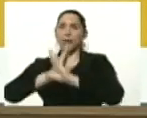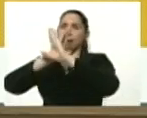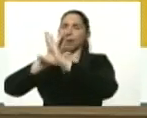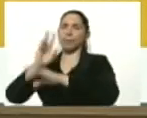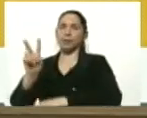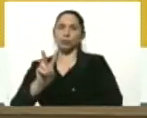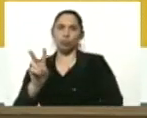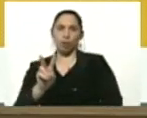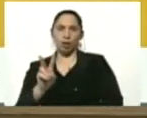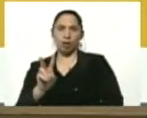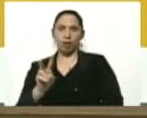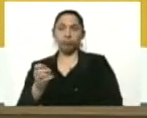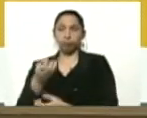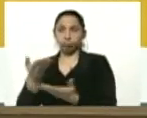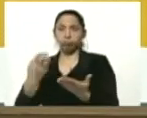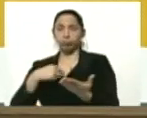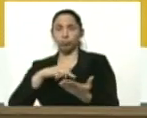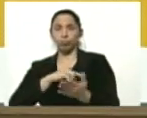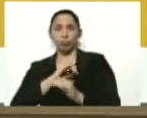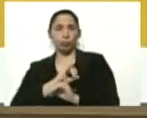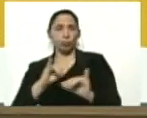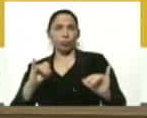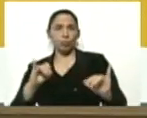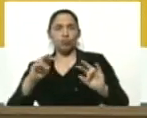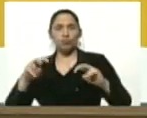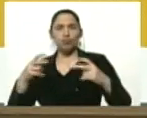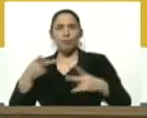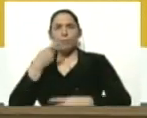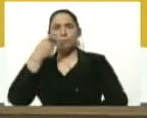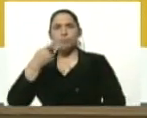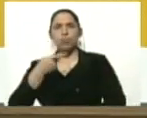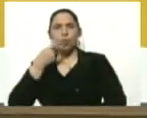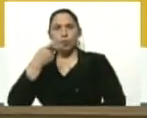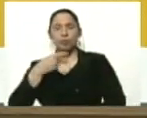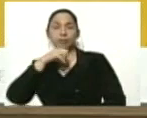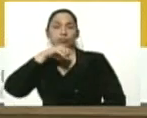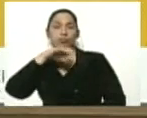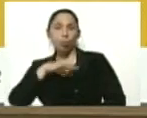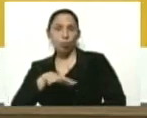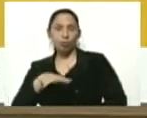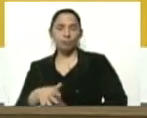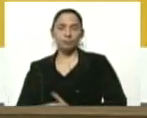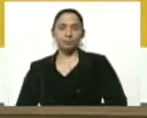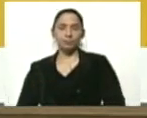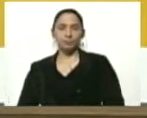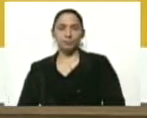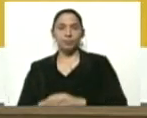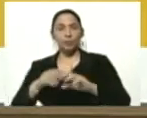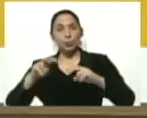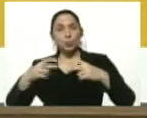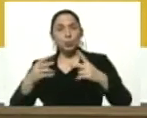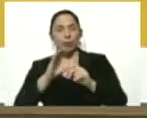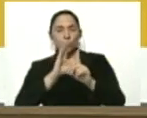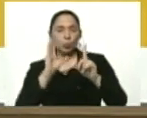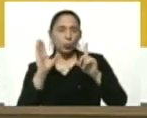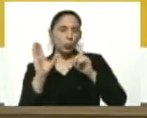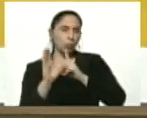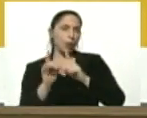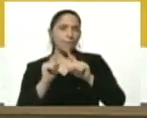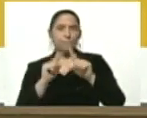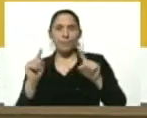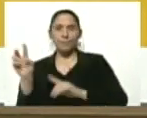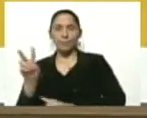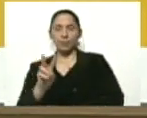Venezuela. Allí estamos ya con una nueva política histórica, una nueva cultura para